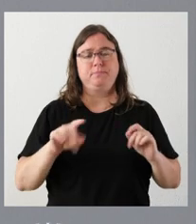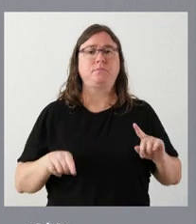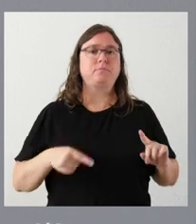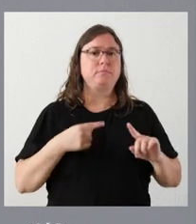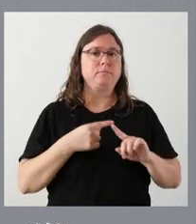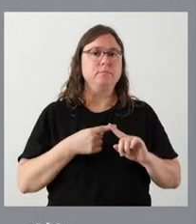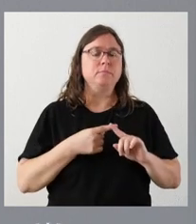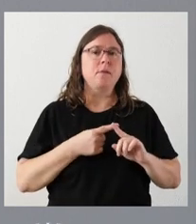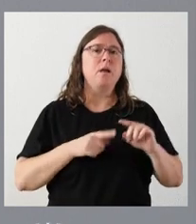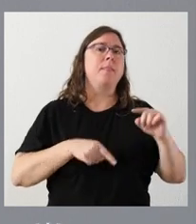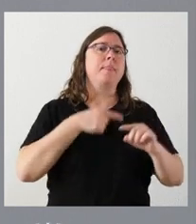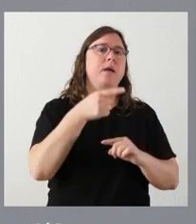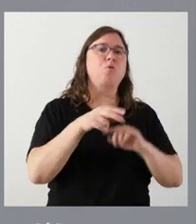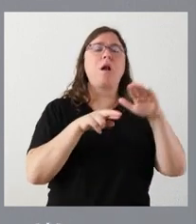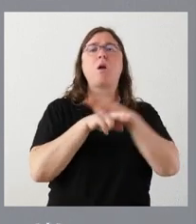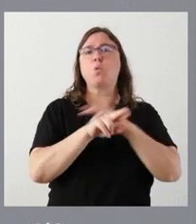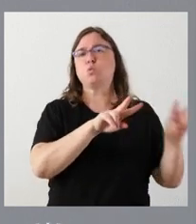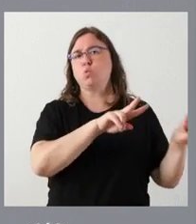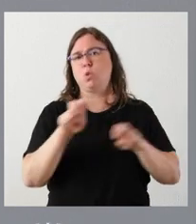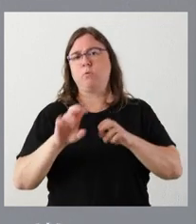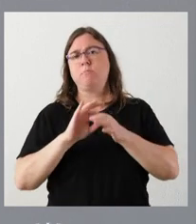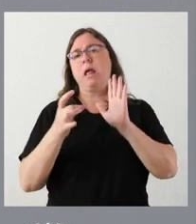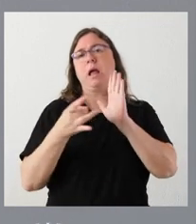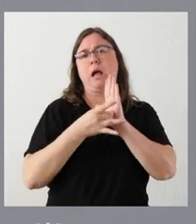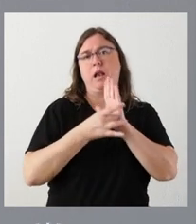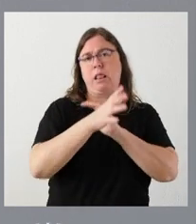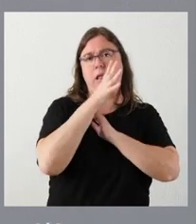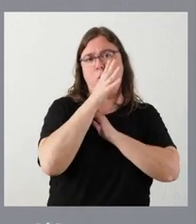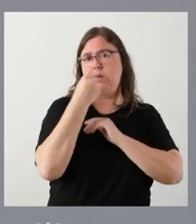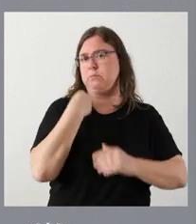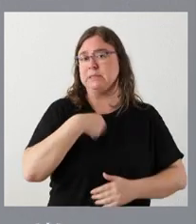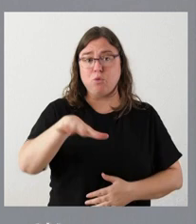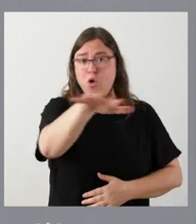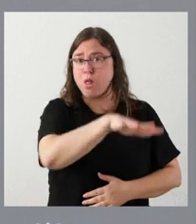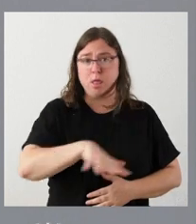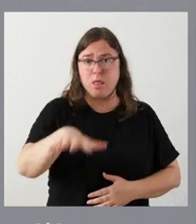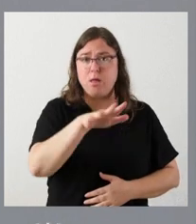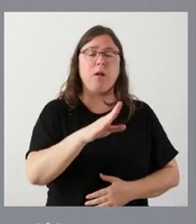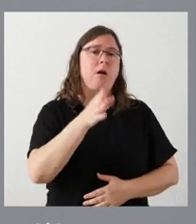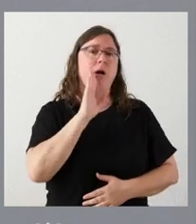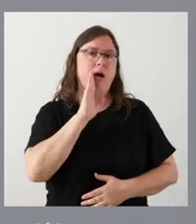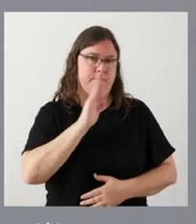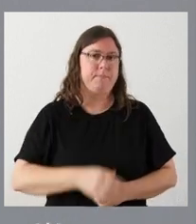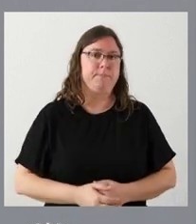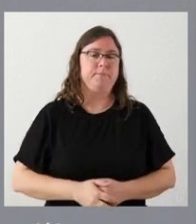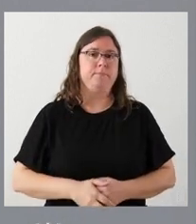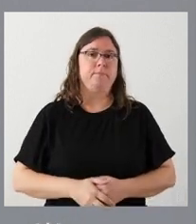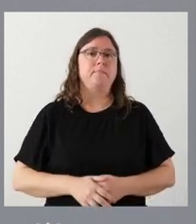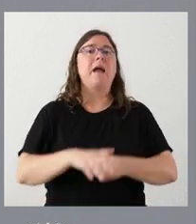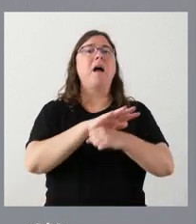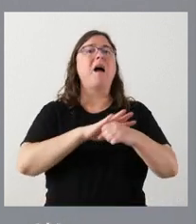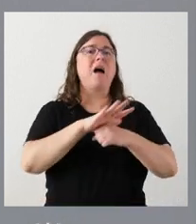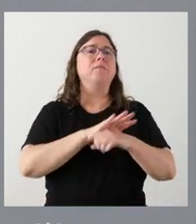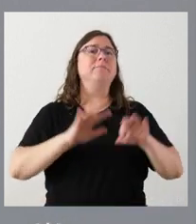a disponer de los mismos recursos en términos de calidad del agua de los que se disponía en esa zona antes de esas actuaciones en el ámbito